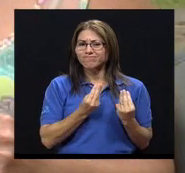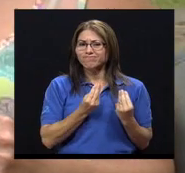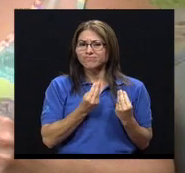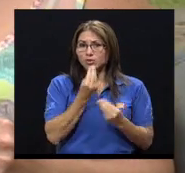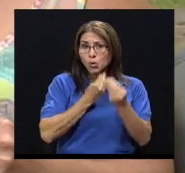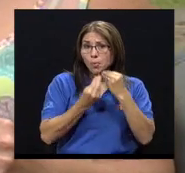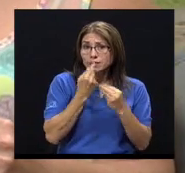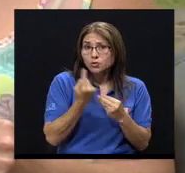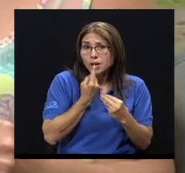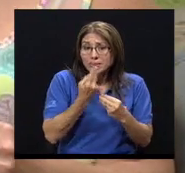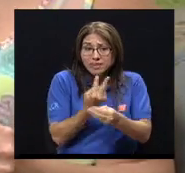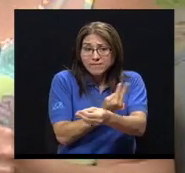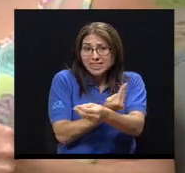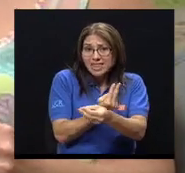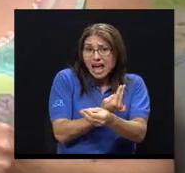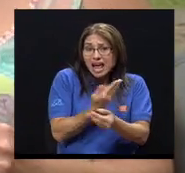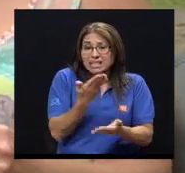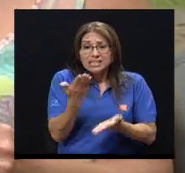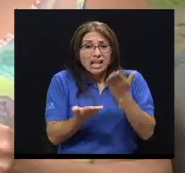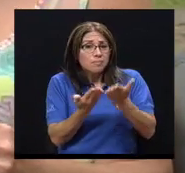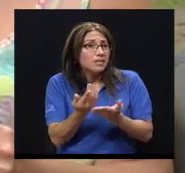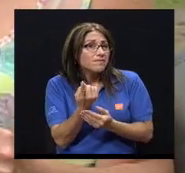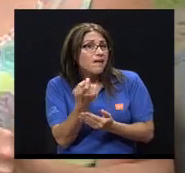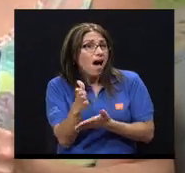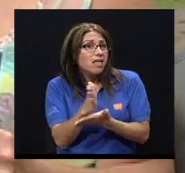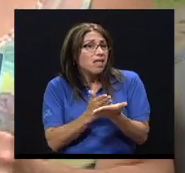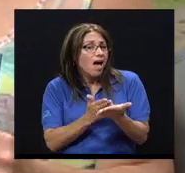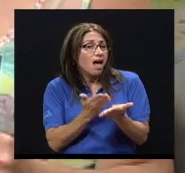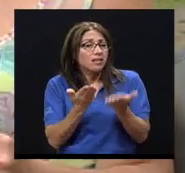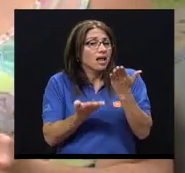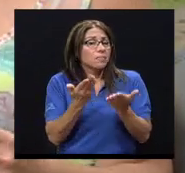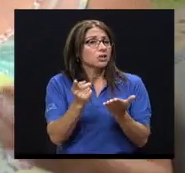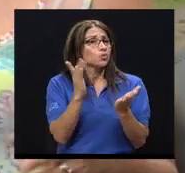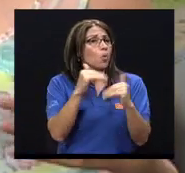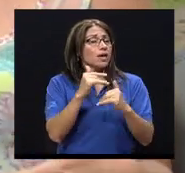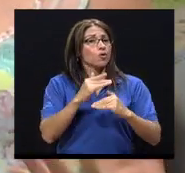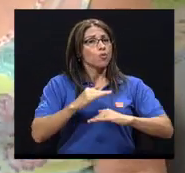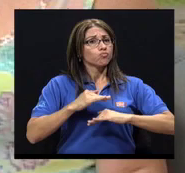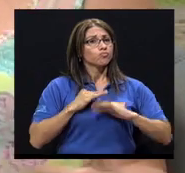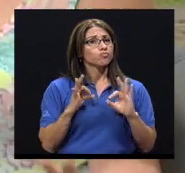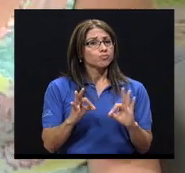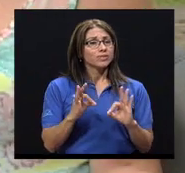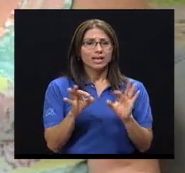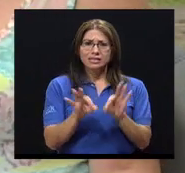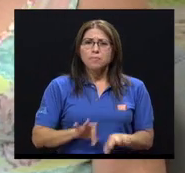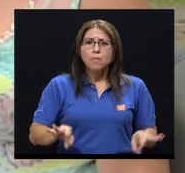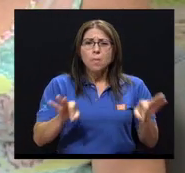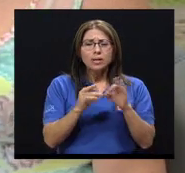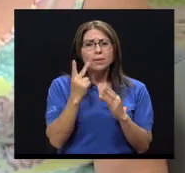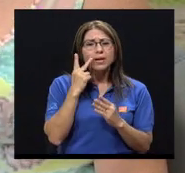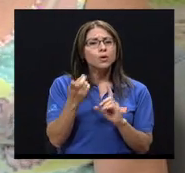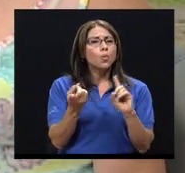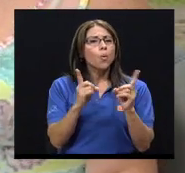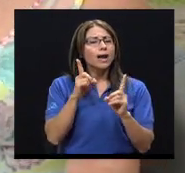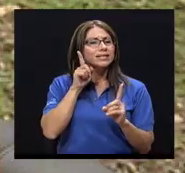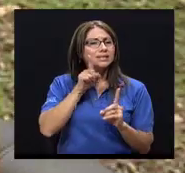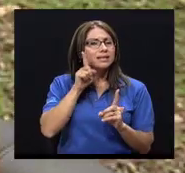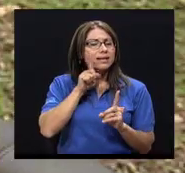vez van a tener deficiencia de ciertos minerales, de proteínas y demás. Y sería como importante otra vez retomar cuáles serían estos mitos.